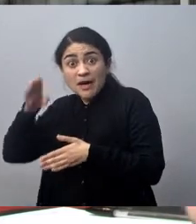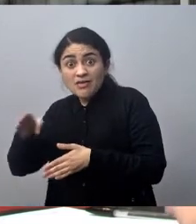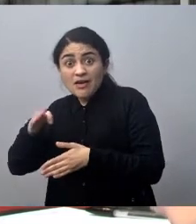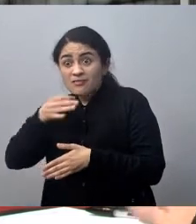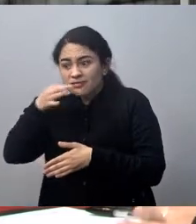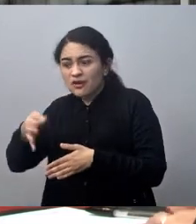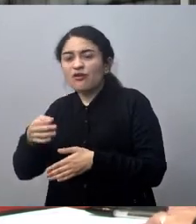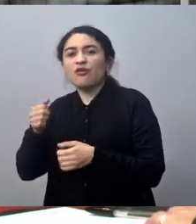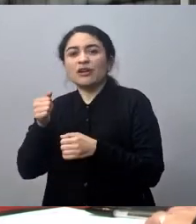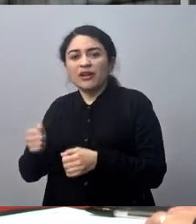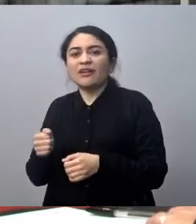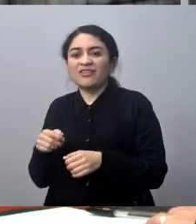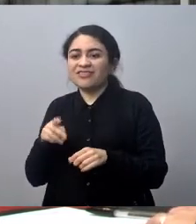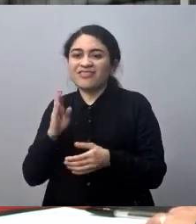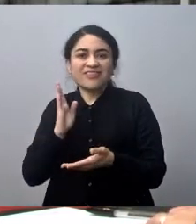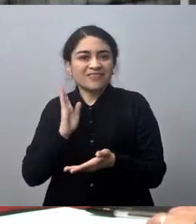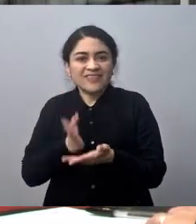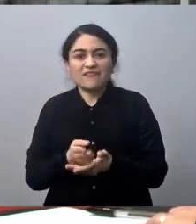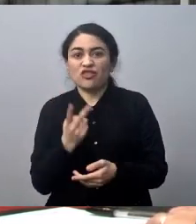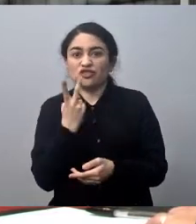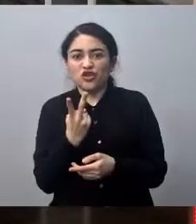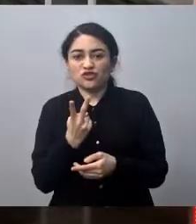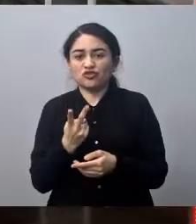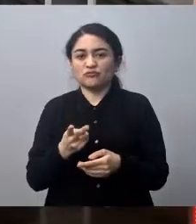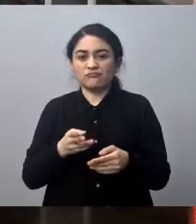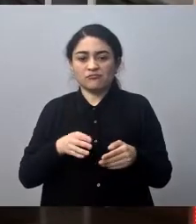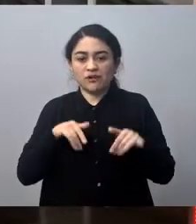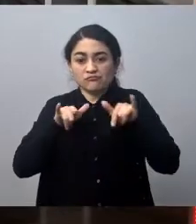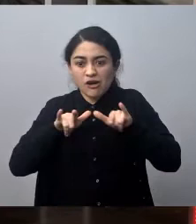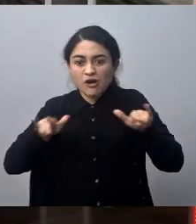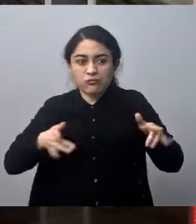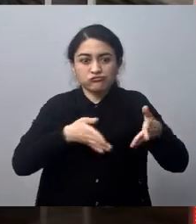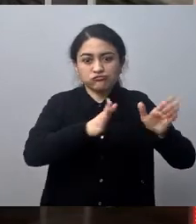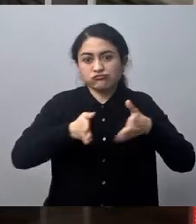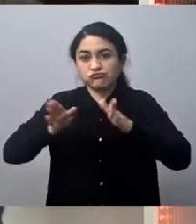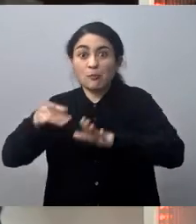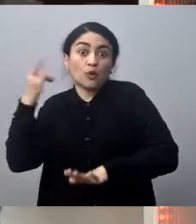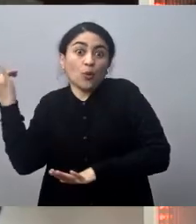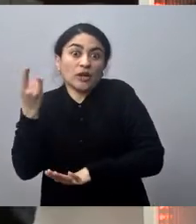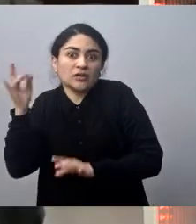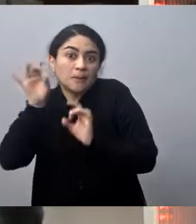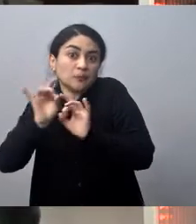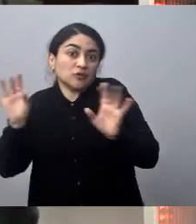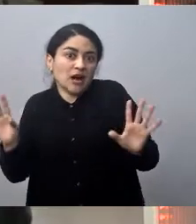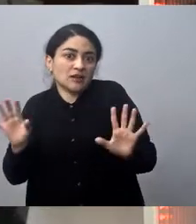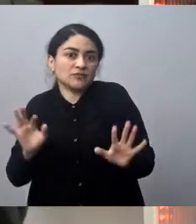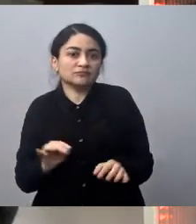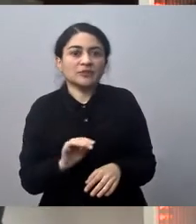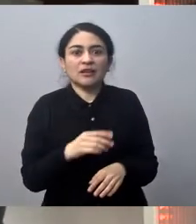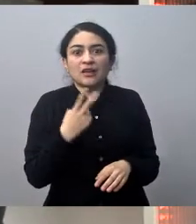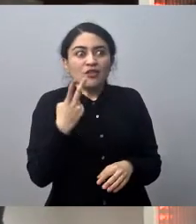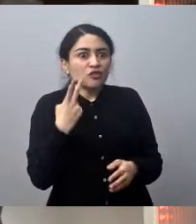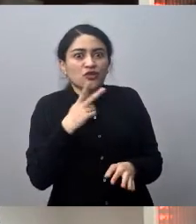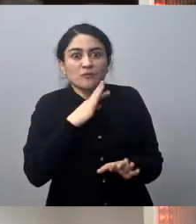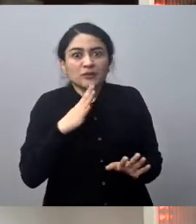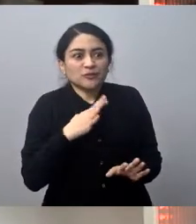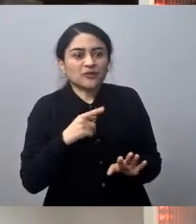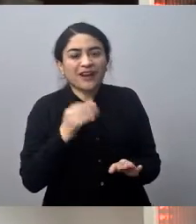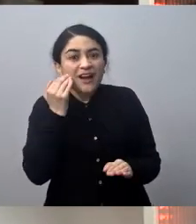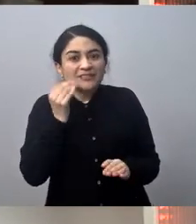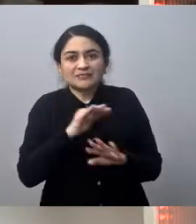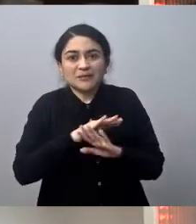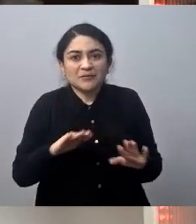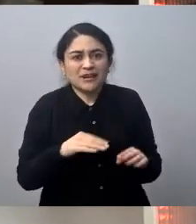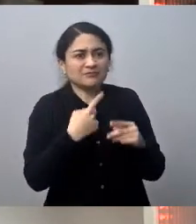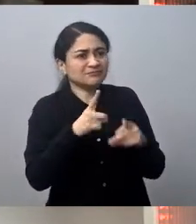existir otra pista en caso de emergencia Nos queda un minuto para terminar ha sido una interesante conversación hemos visto varios temas pero lo